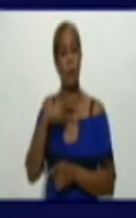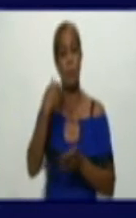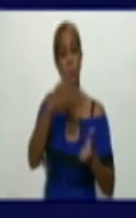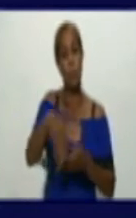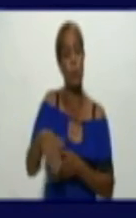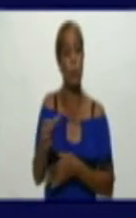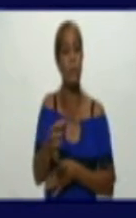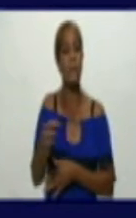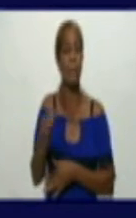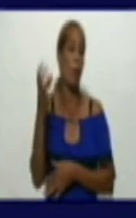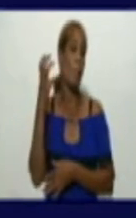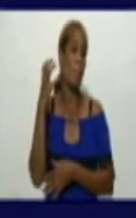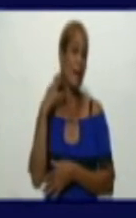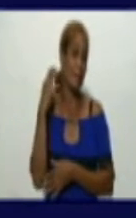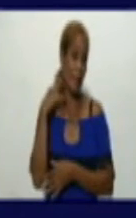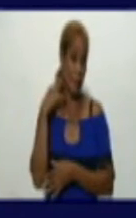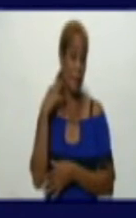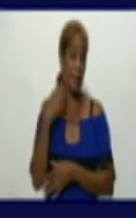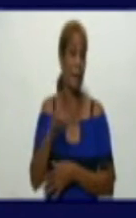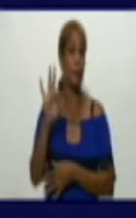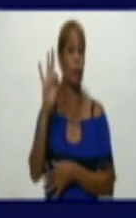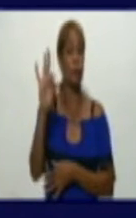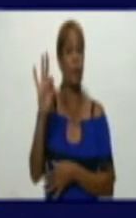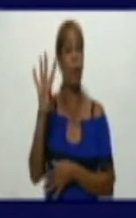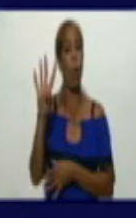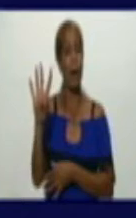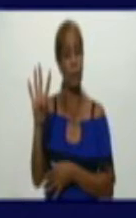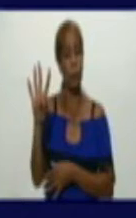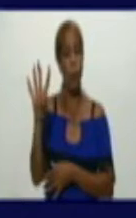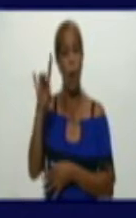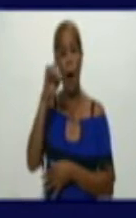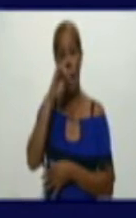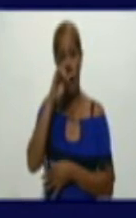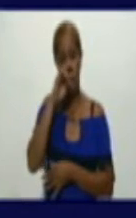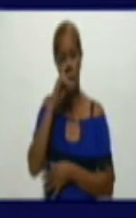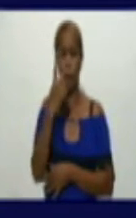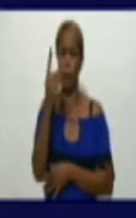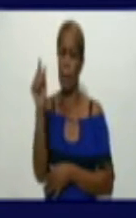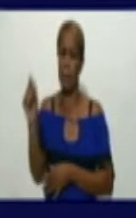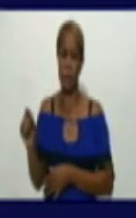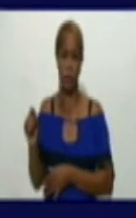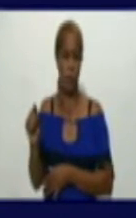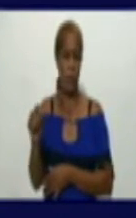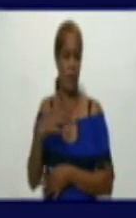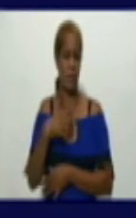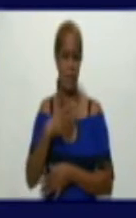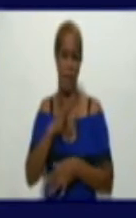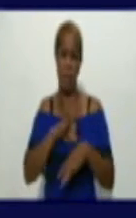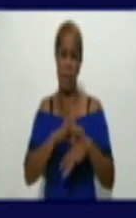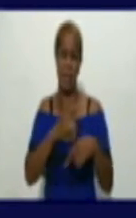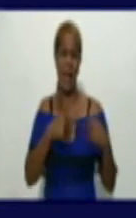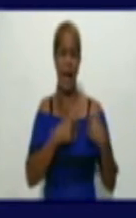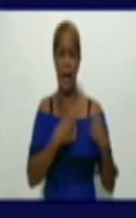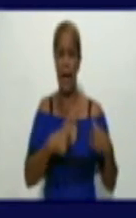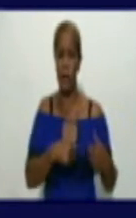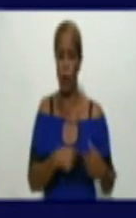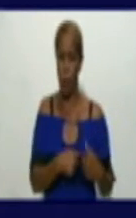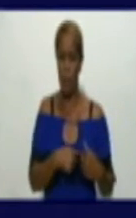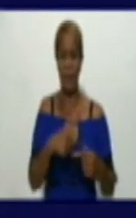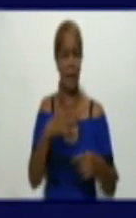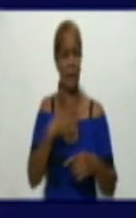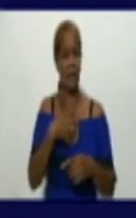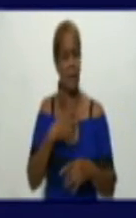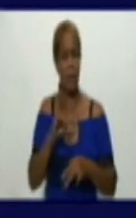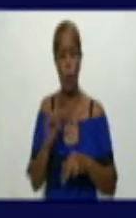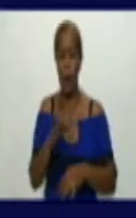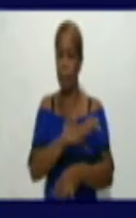Manzanillo, masculino también de 84 años, un paciente cardiópata hipertenso también, que también corresponde